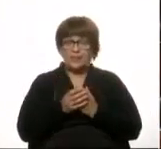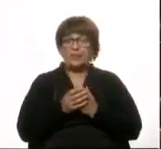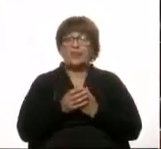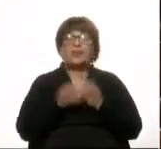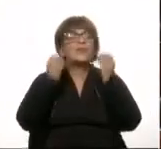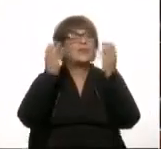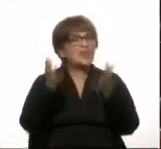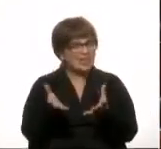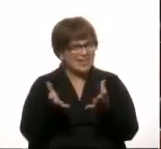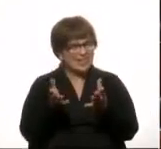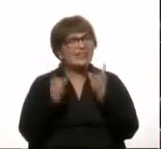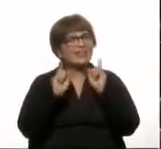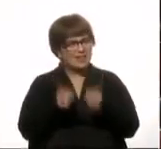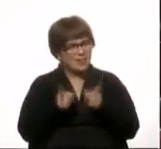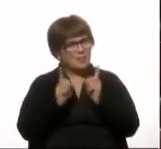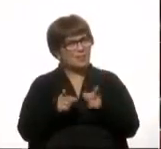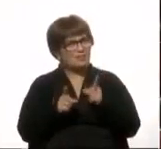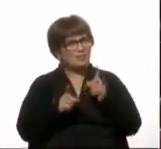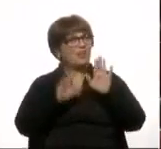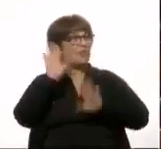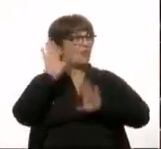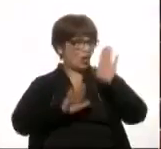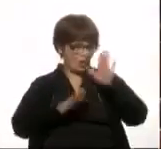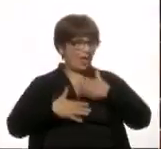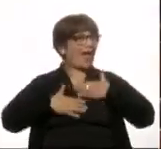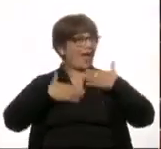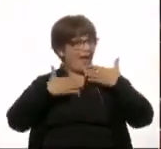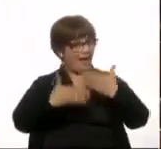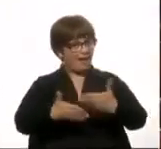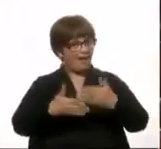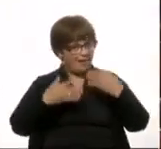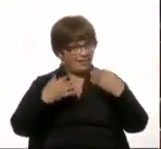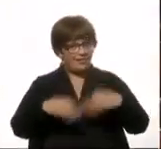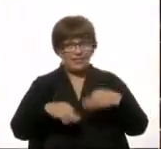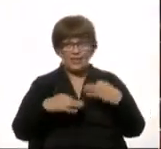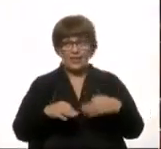Porque me parece que también, cuando estamos votando con muy buena voluntad